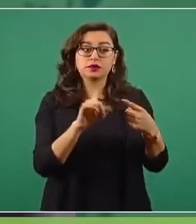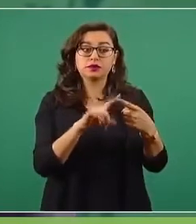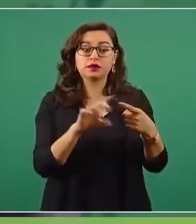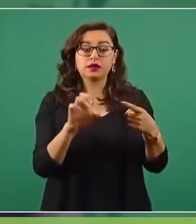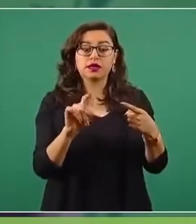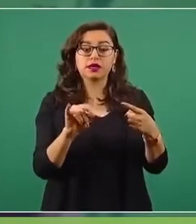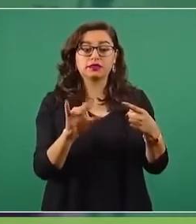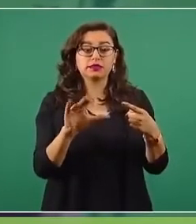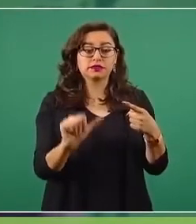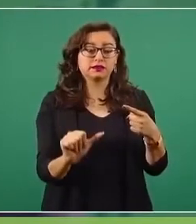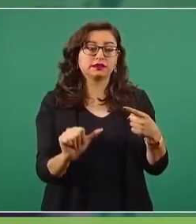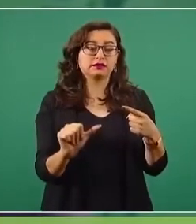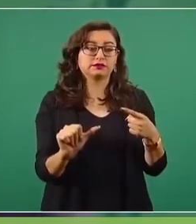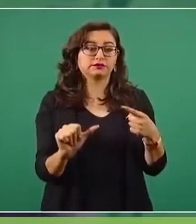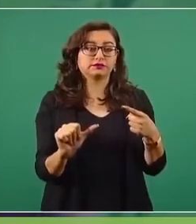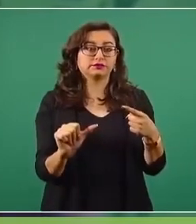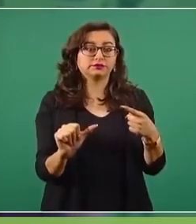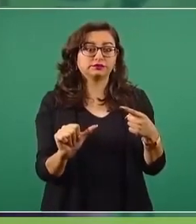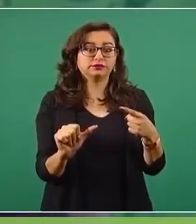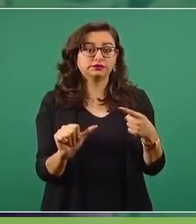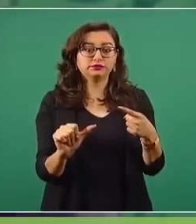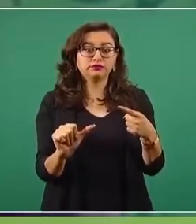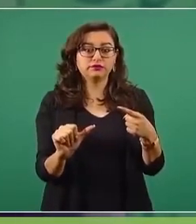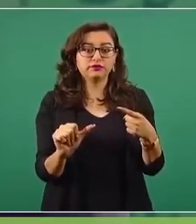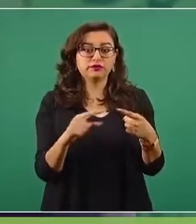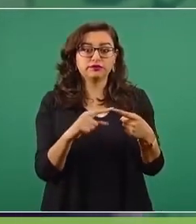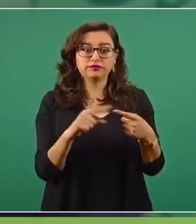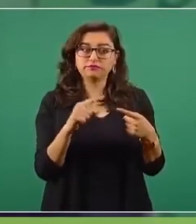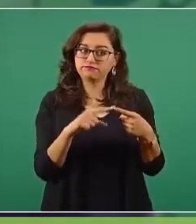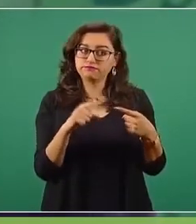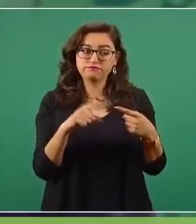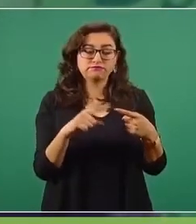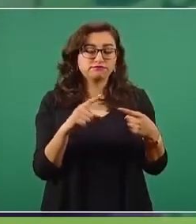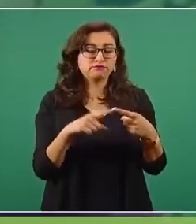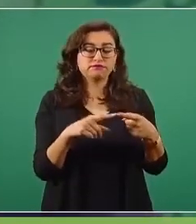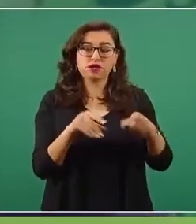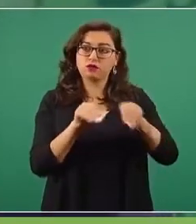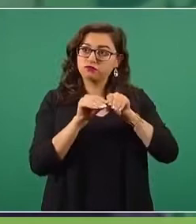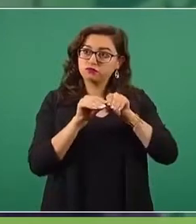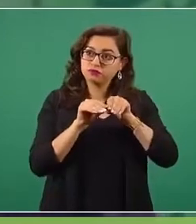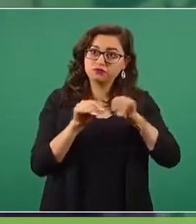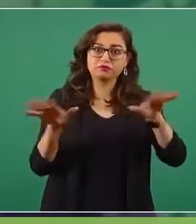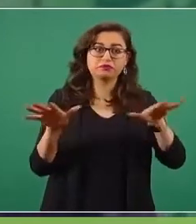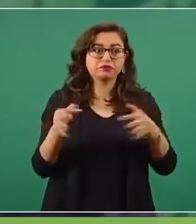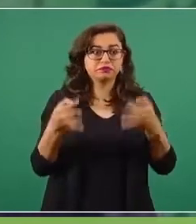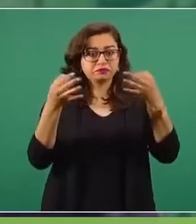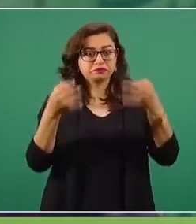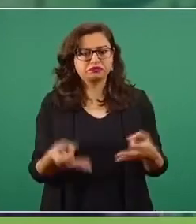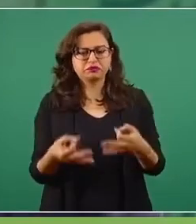y no se engañe, no se manipule,